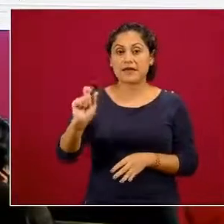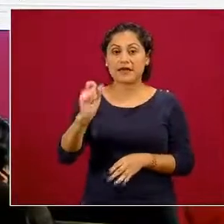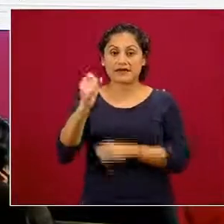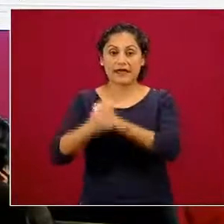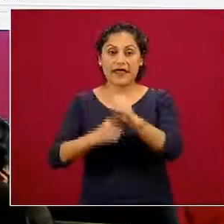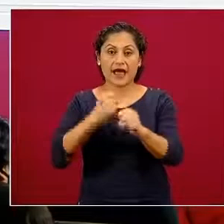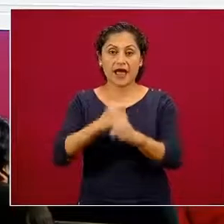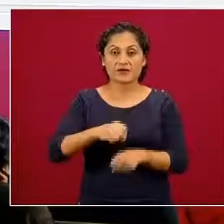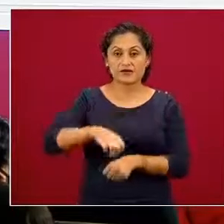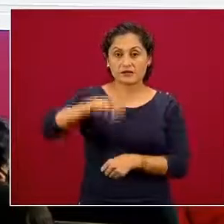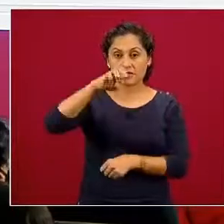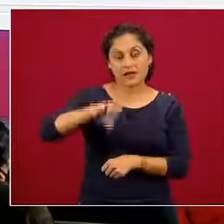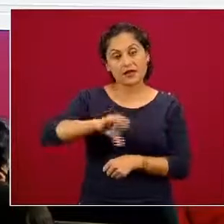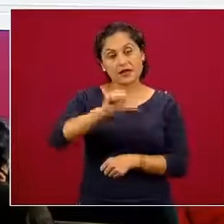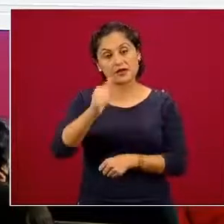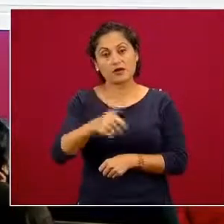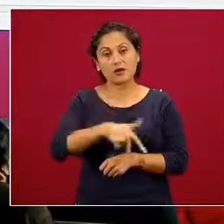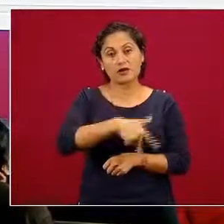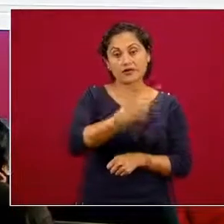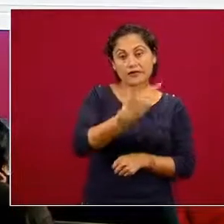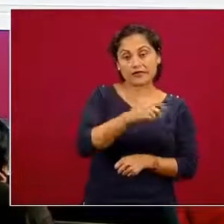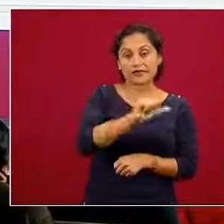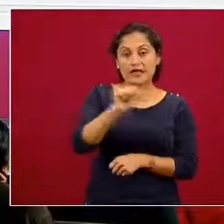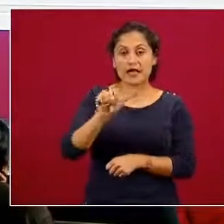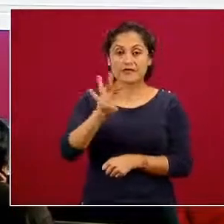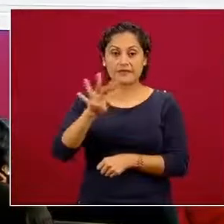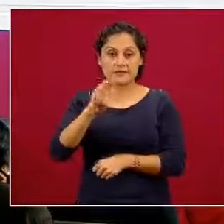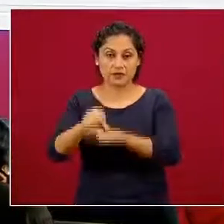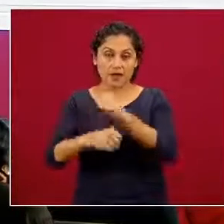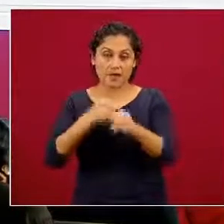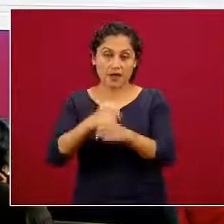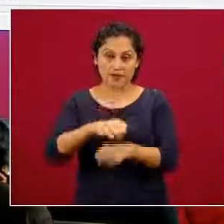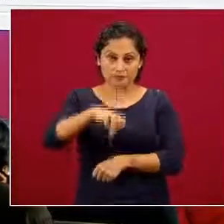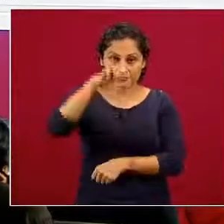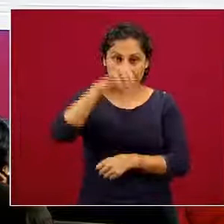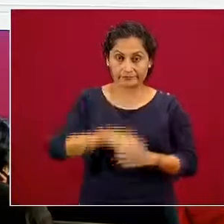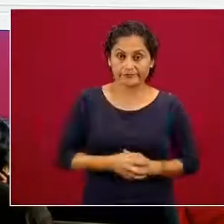y los jóvenes de 13 a 19. La que sigue, por favor.